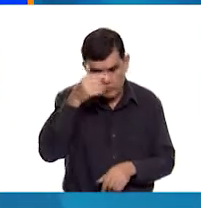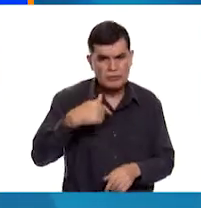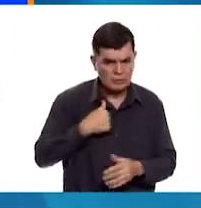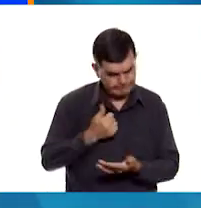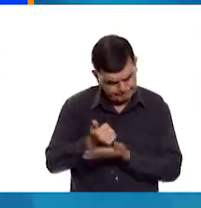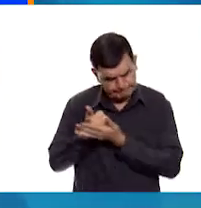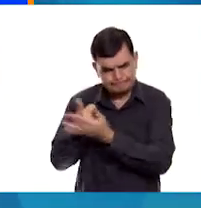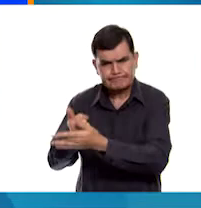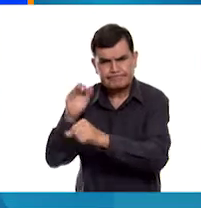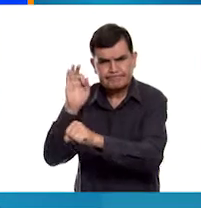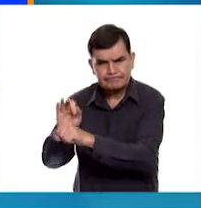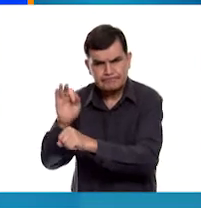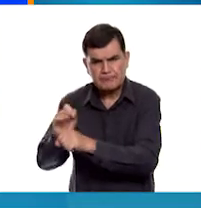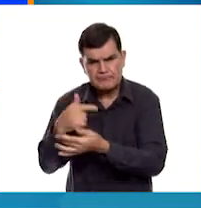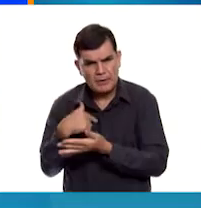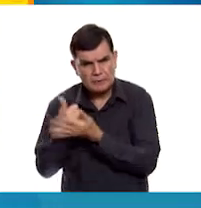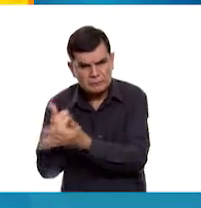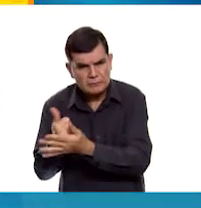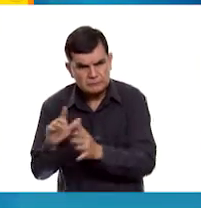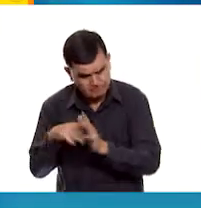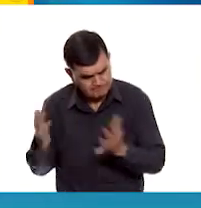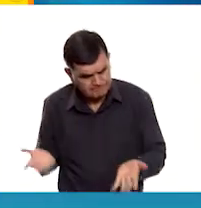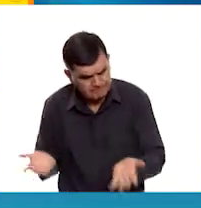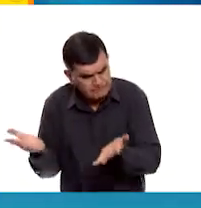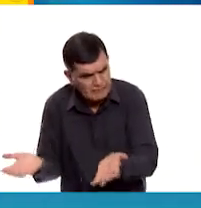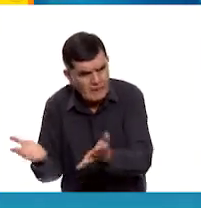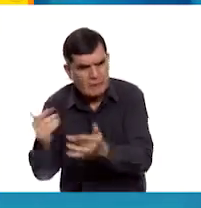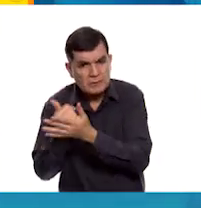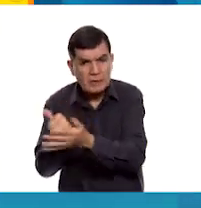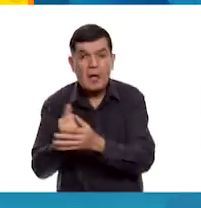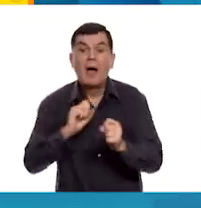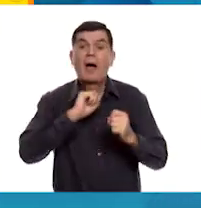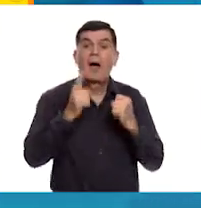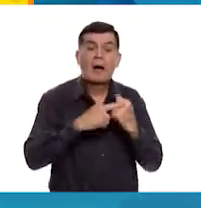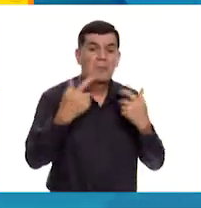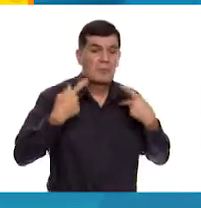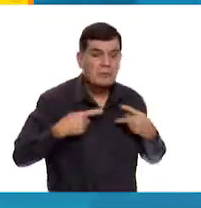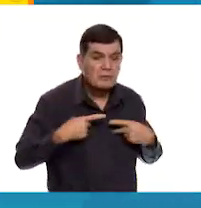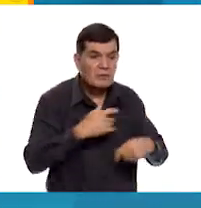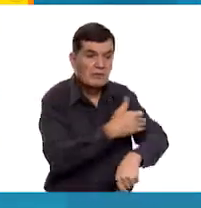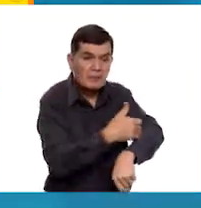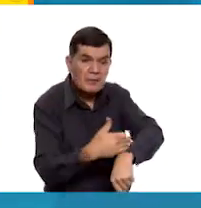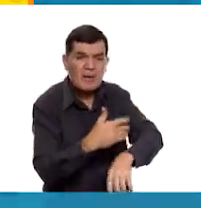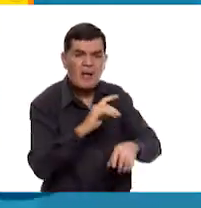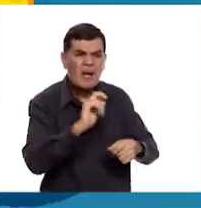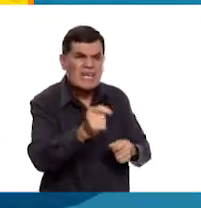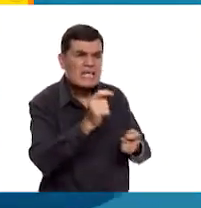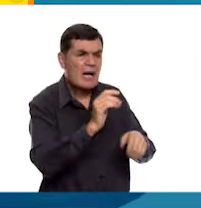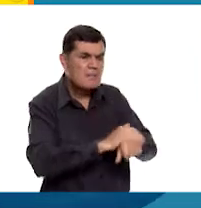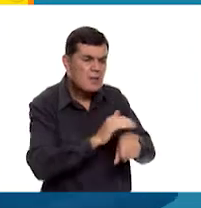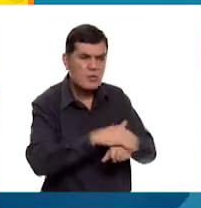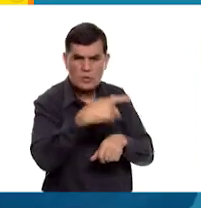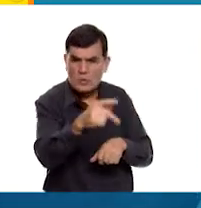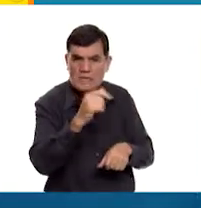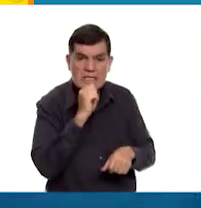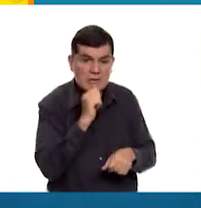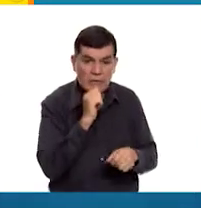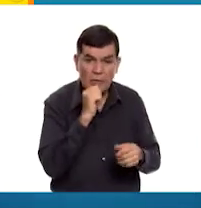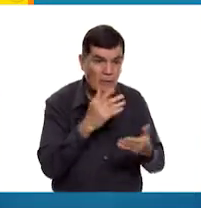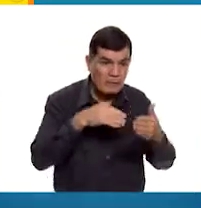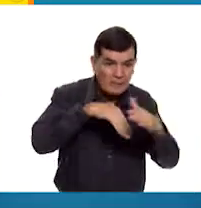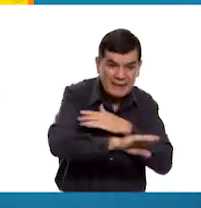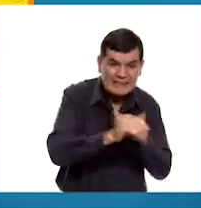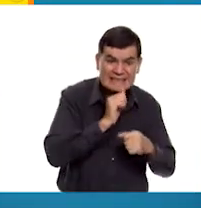tú quien pueda apoyarlo y enseñarlo. Si ves que alguna persona, familiar, conocido o amigo tuyo no tiene